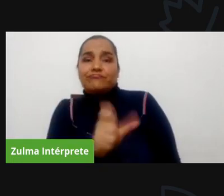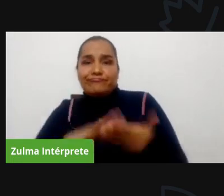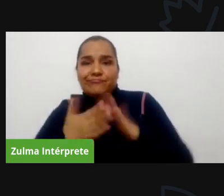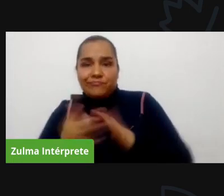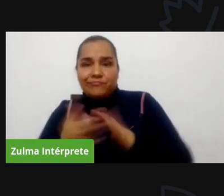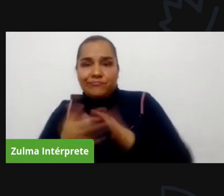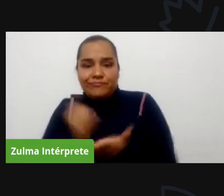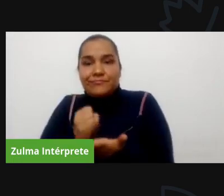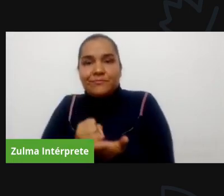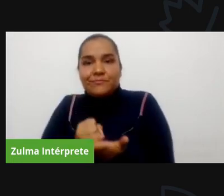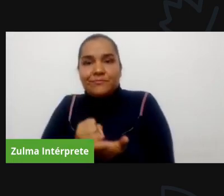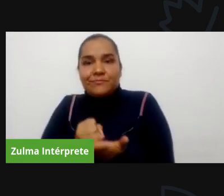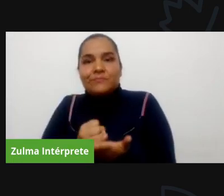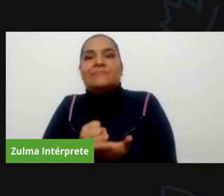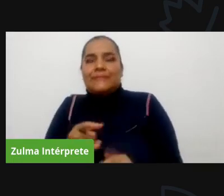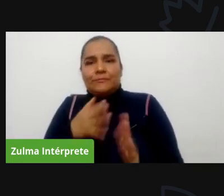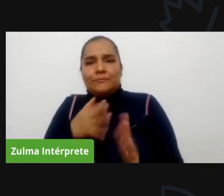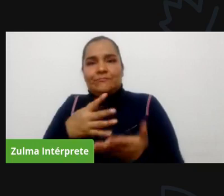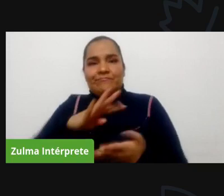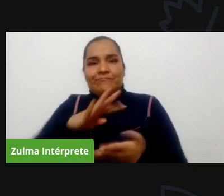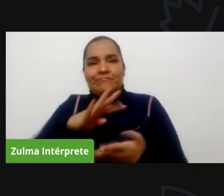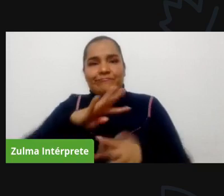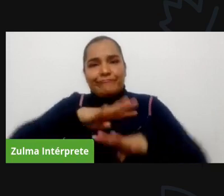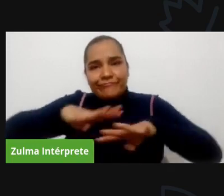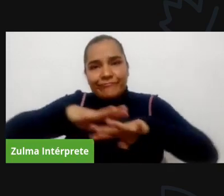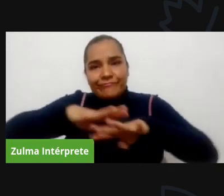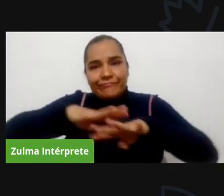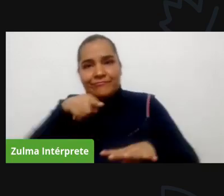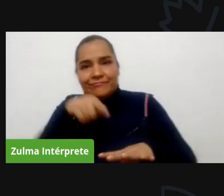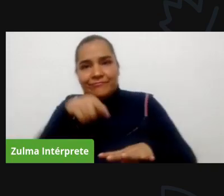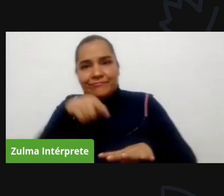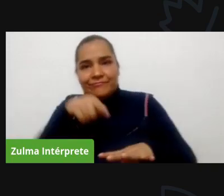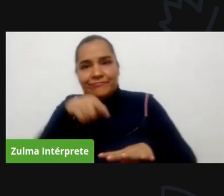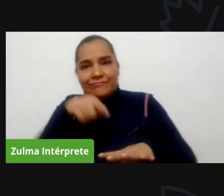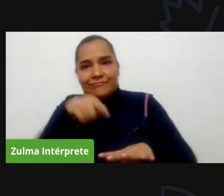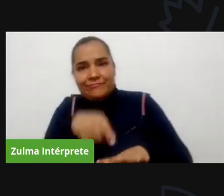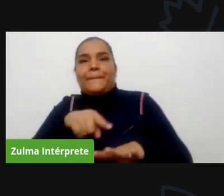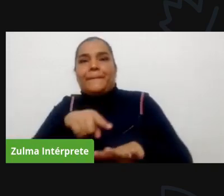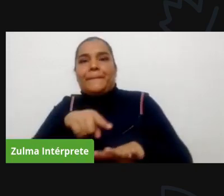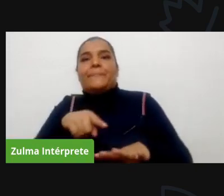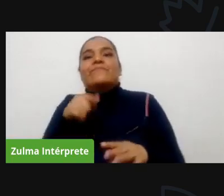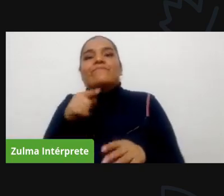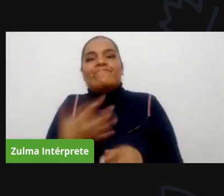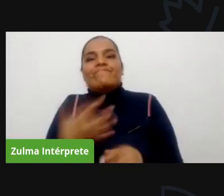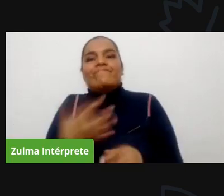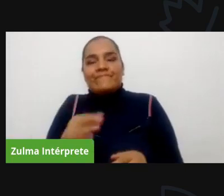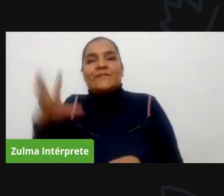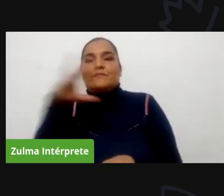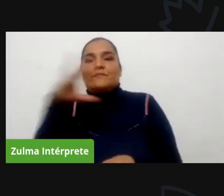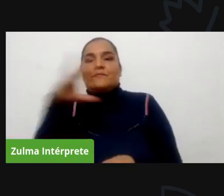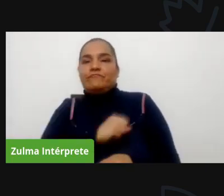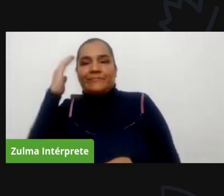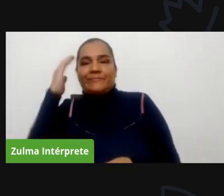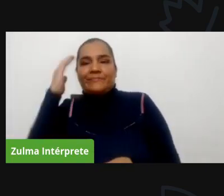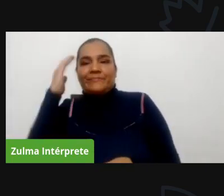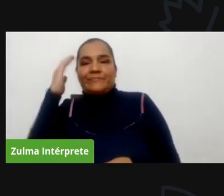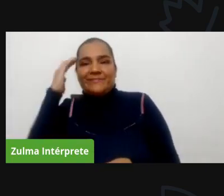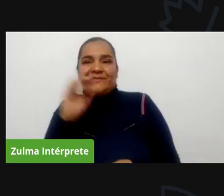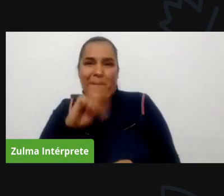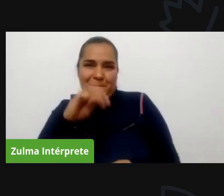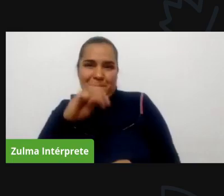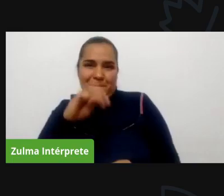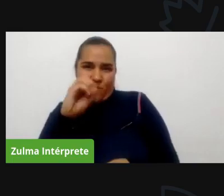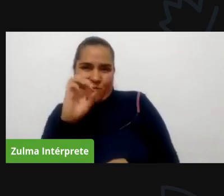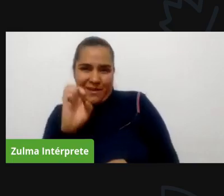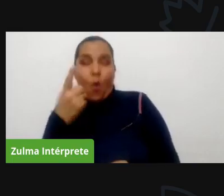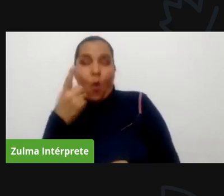absolutamente seguros desde la misión de observación electoral que pilas con el voto solamente va a ser una herramienta porque el corazón